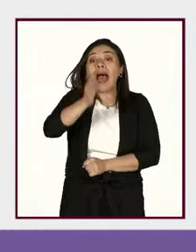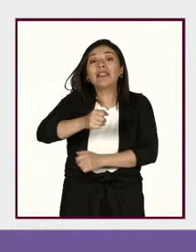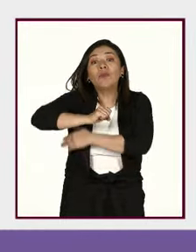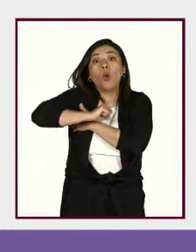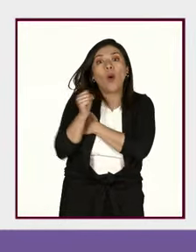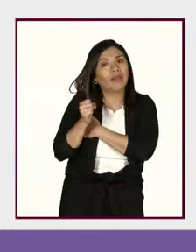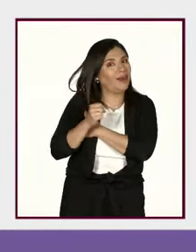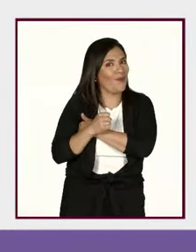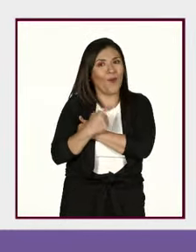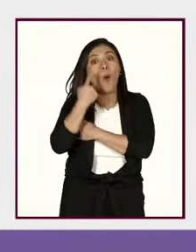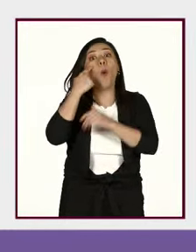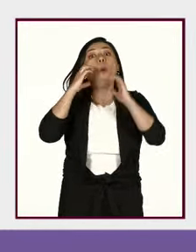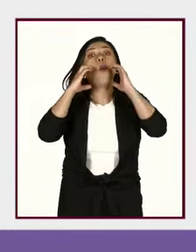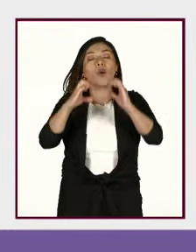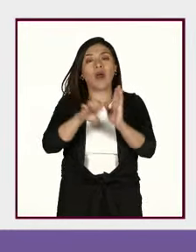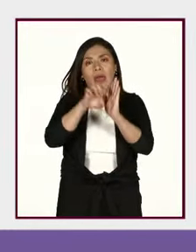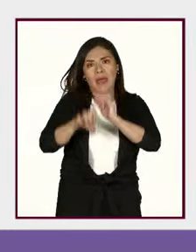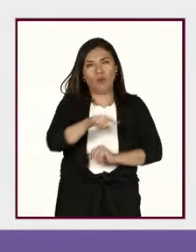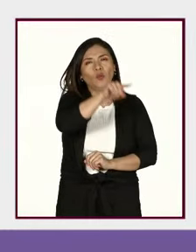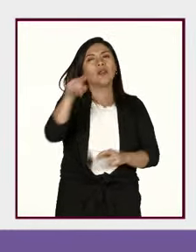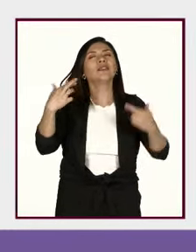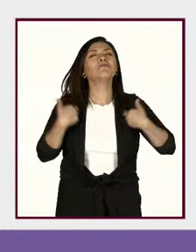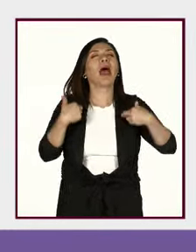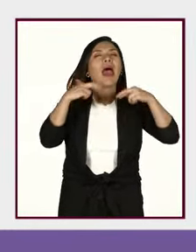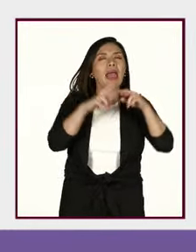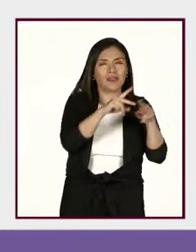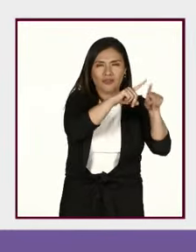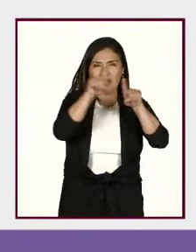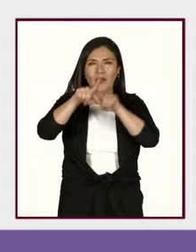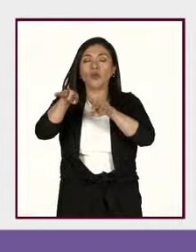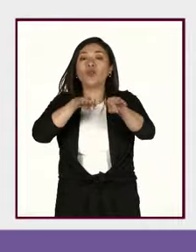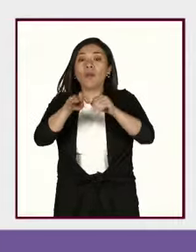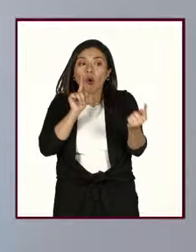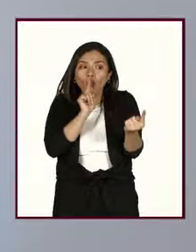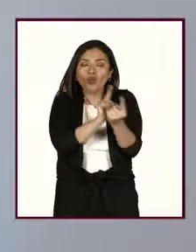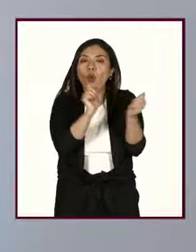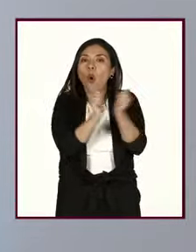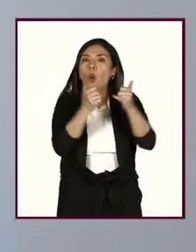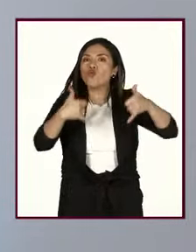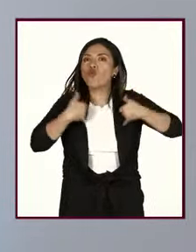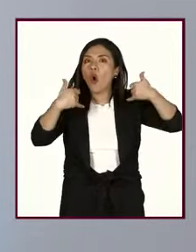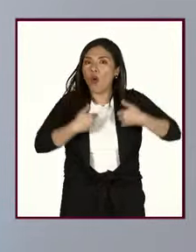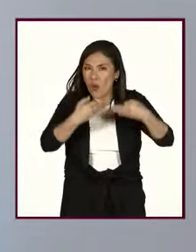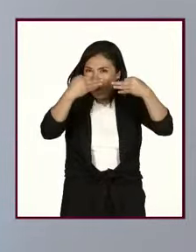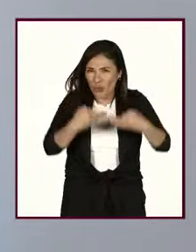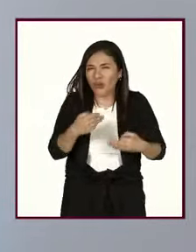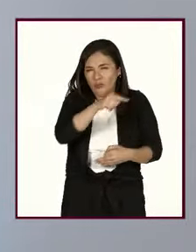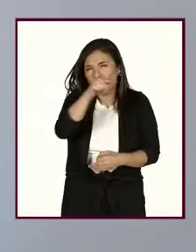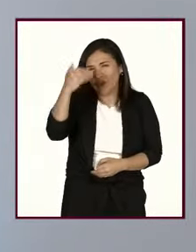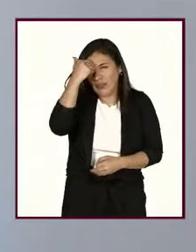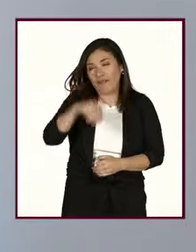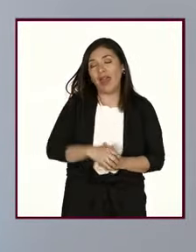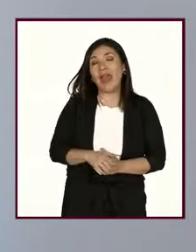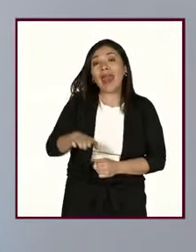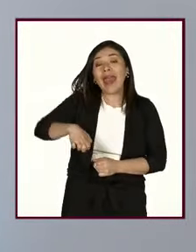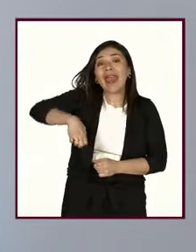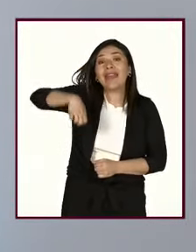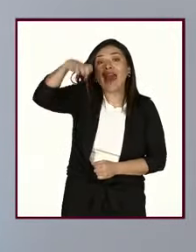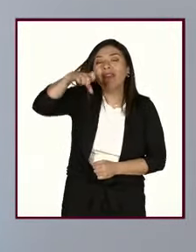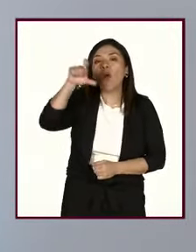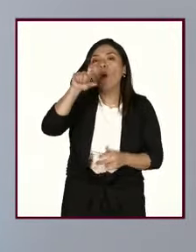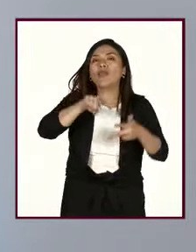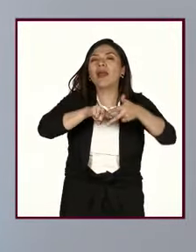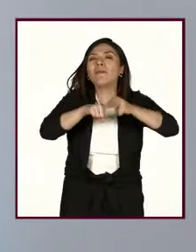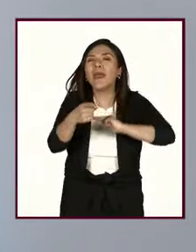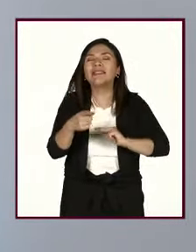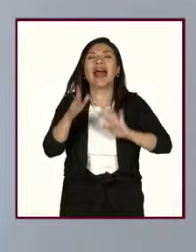trabajamos bueno los maestros las maestras los docentes que trabajan con jóvenes sabrán que la edad del despertar